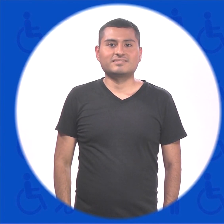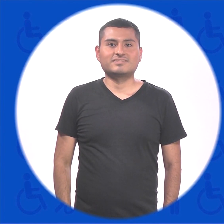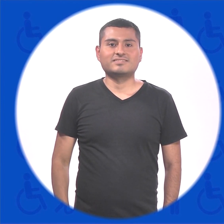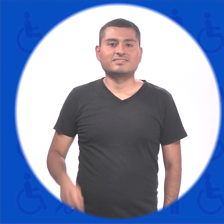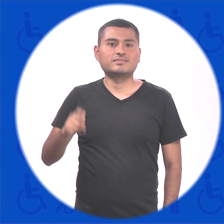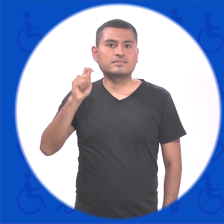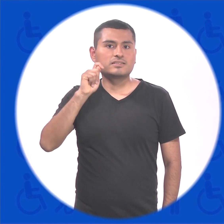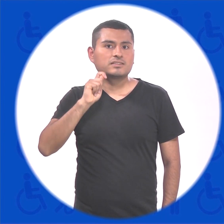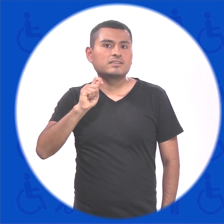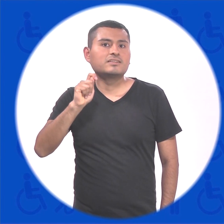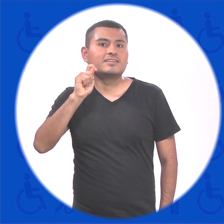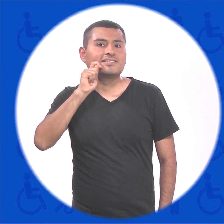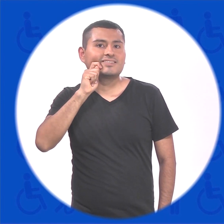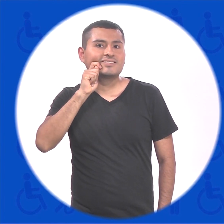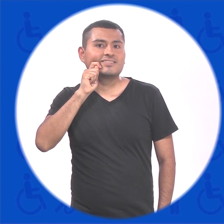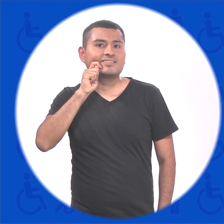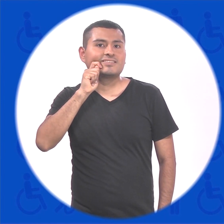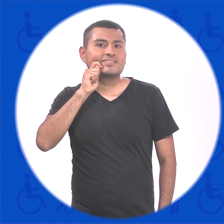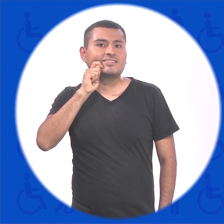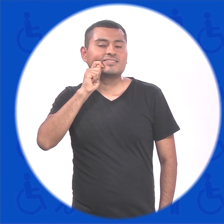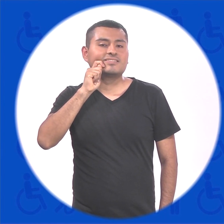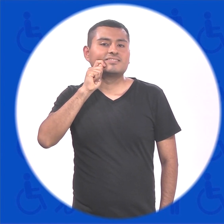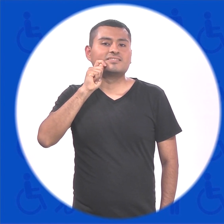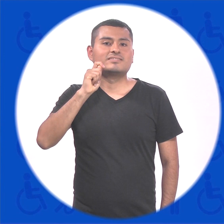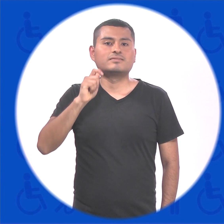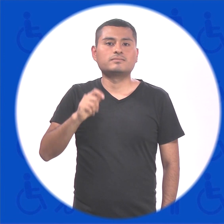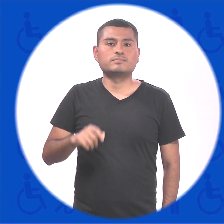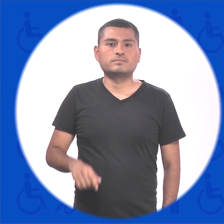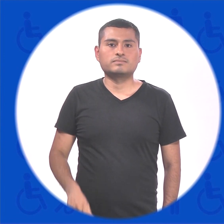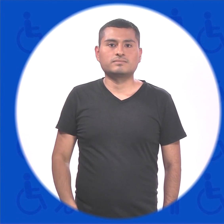Tío Tío Tía